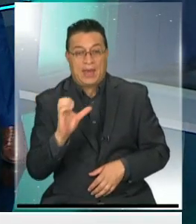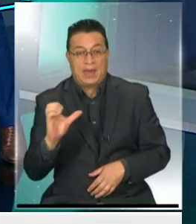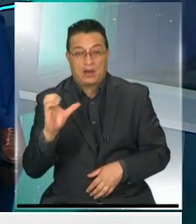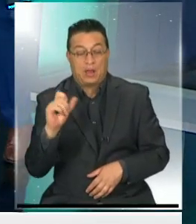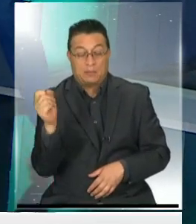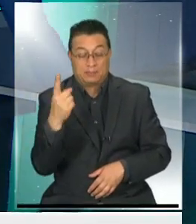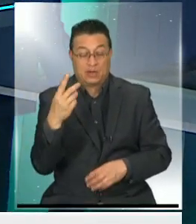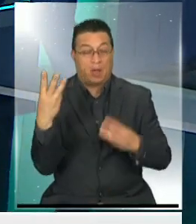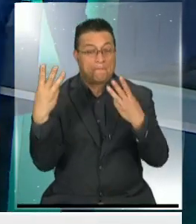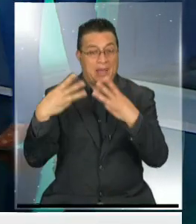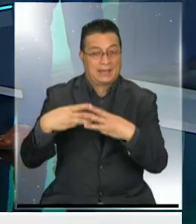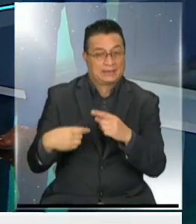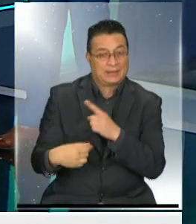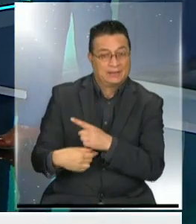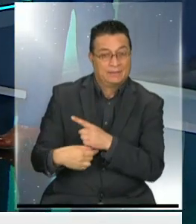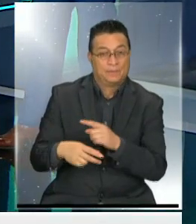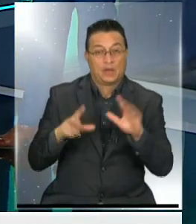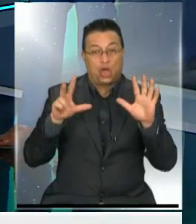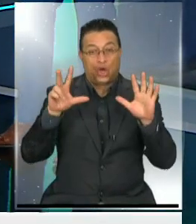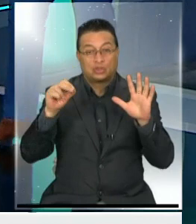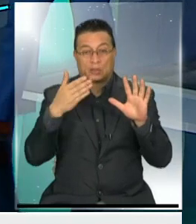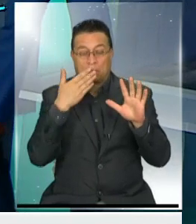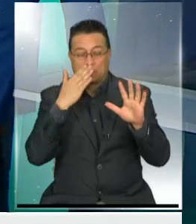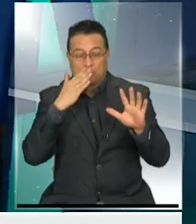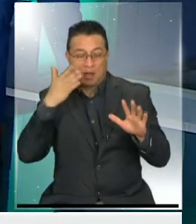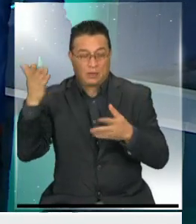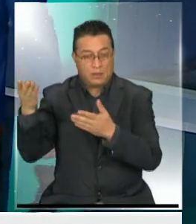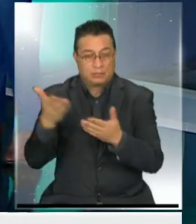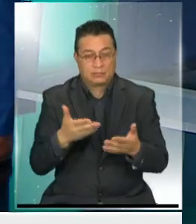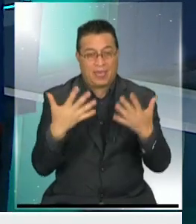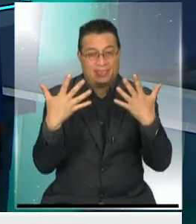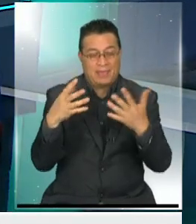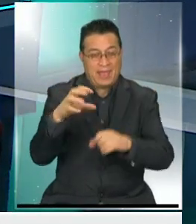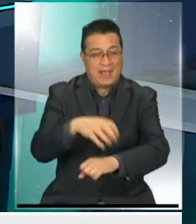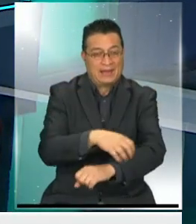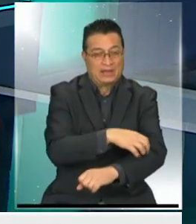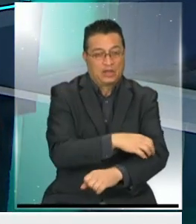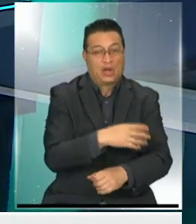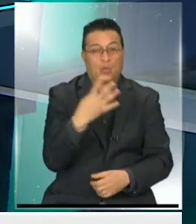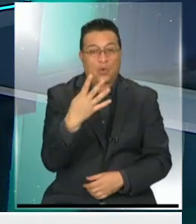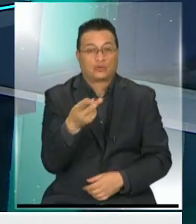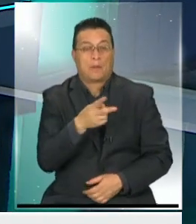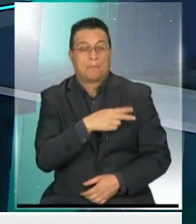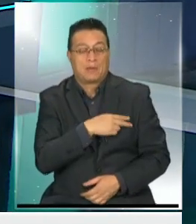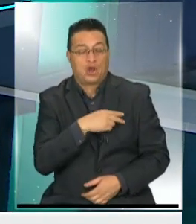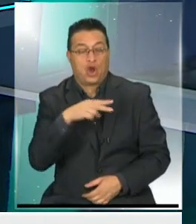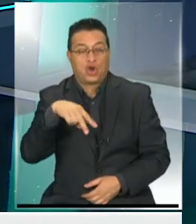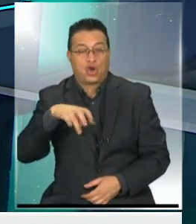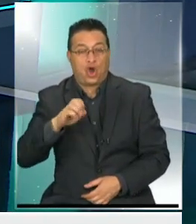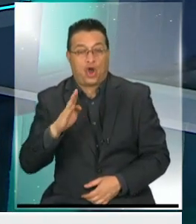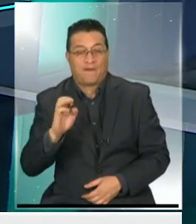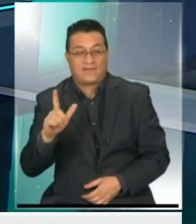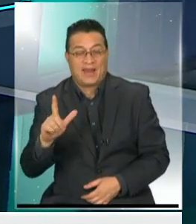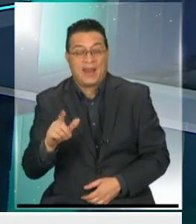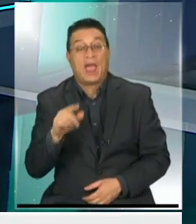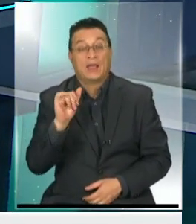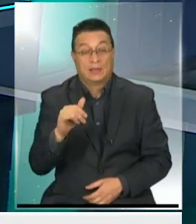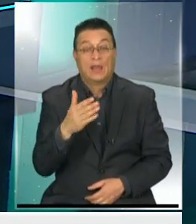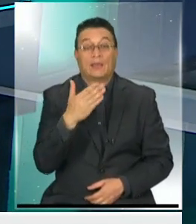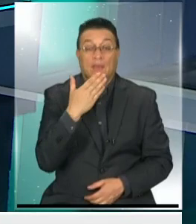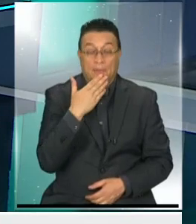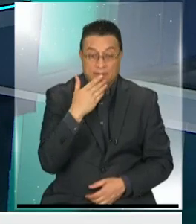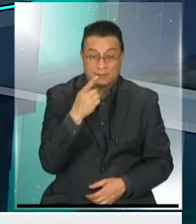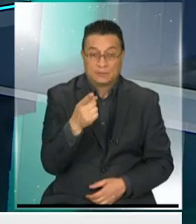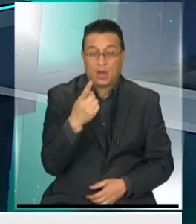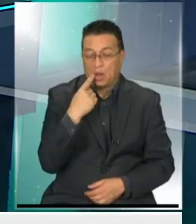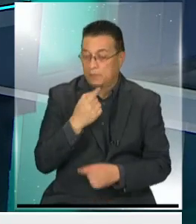ser en la región de Magallanes, ¿ah? 80 expertos invitados, 10 regiones, 4 premios Nobel, pero el principal, para mi gusto, es este hombre